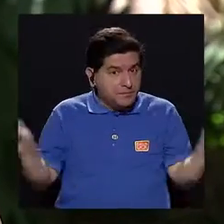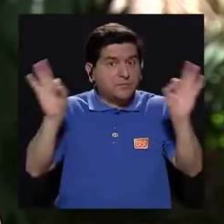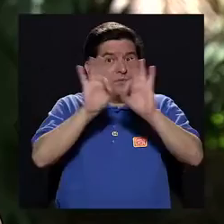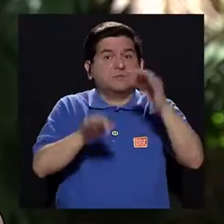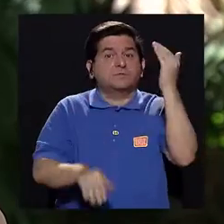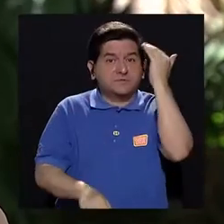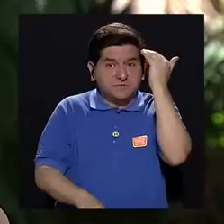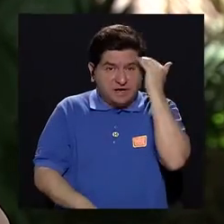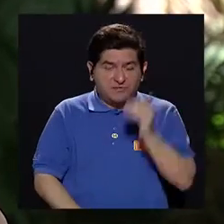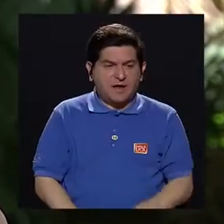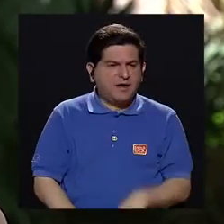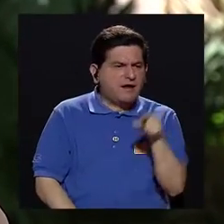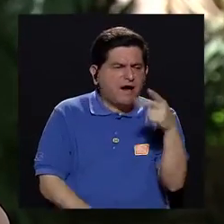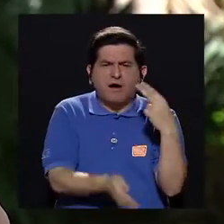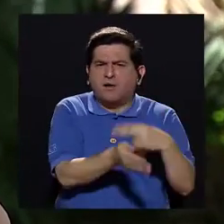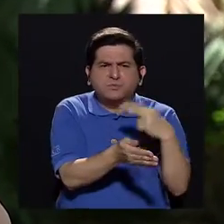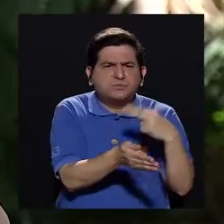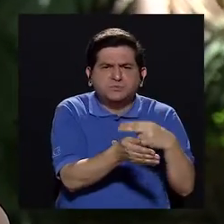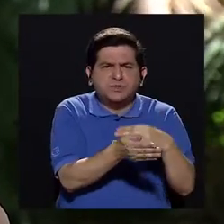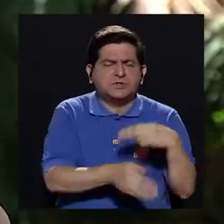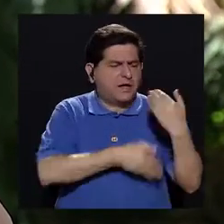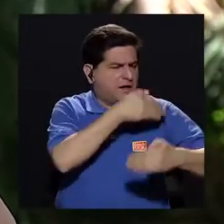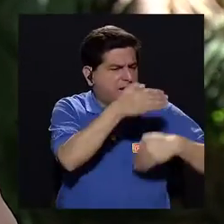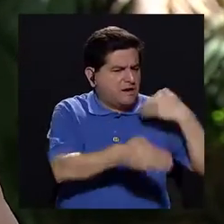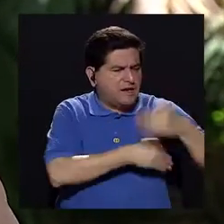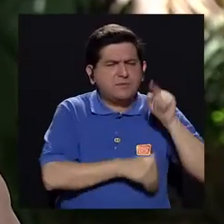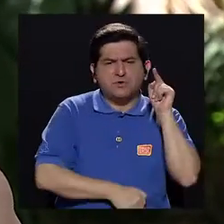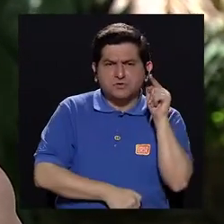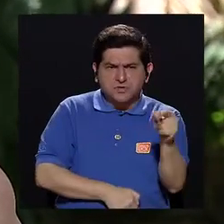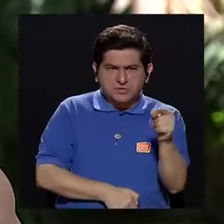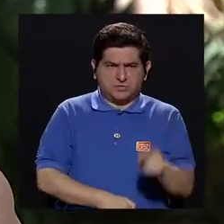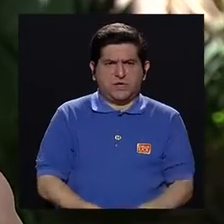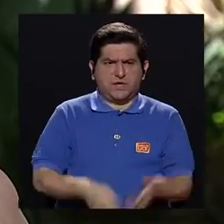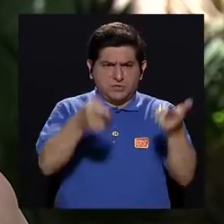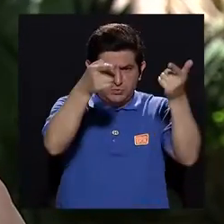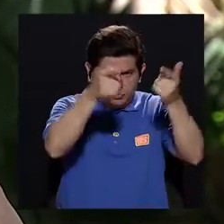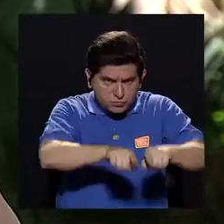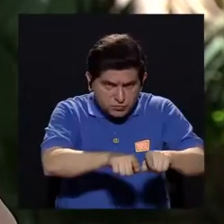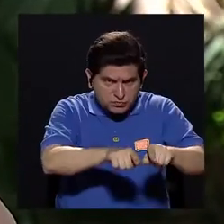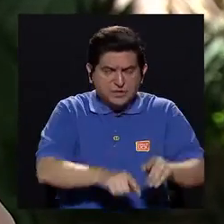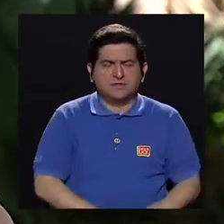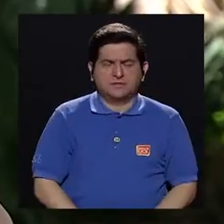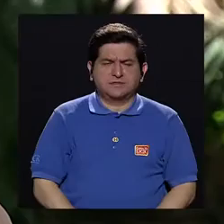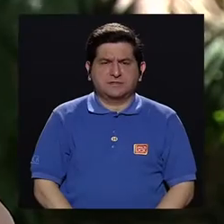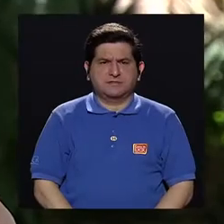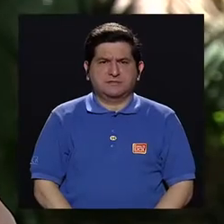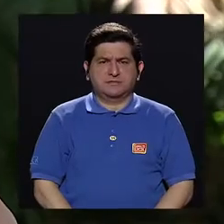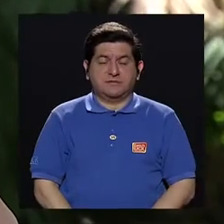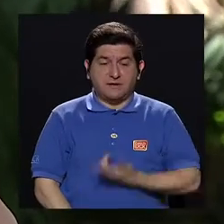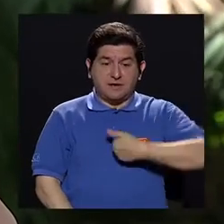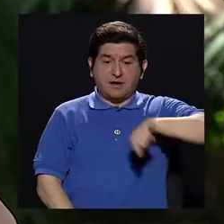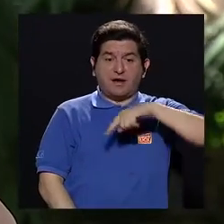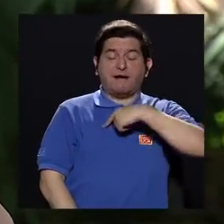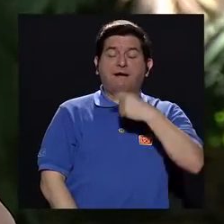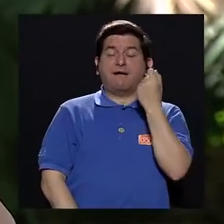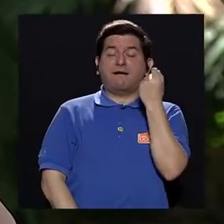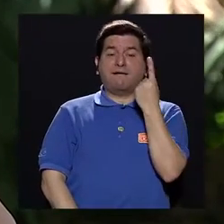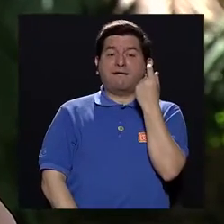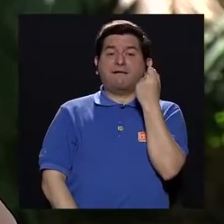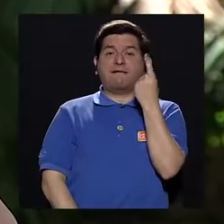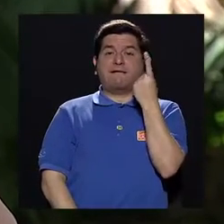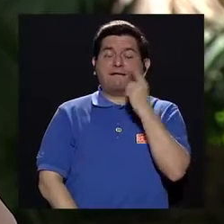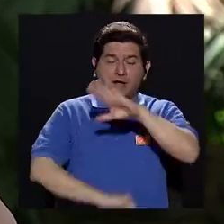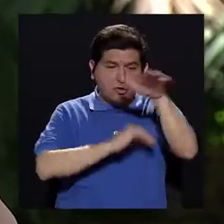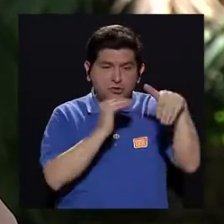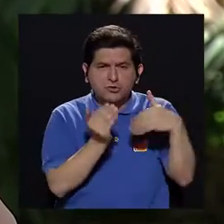fundamental, conocer un hospital y la dinámica que ahí se ejecute y se realiza, pues nos permite entender